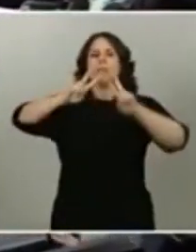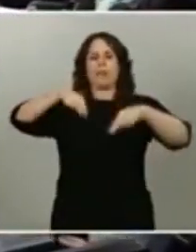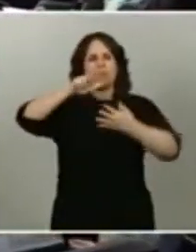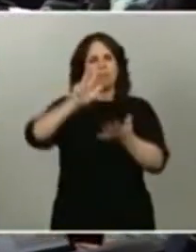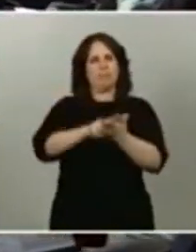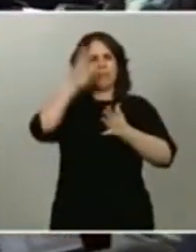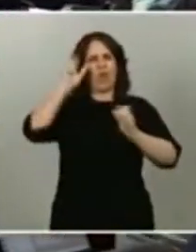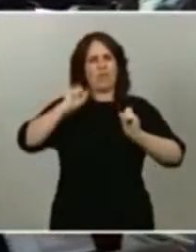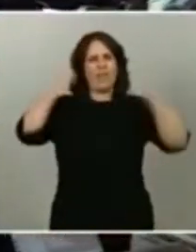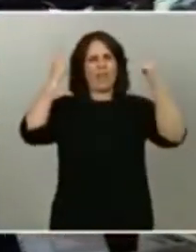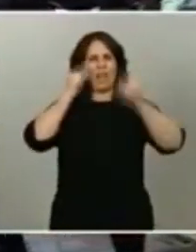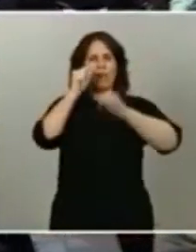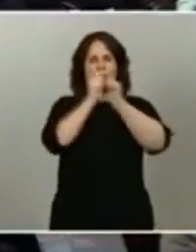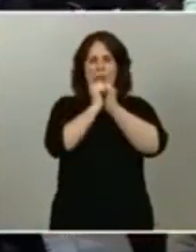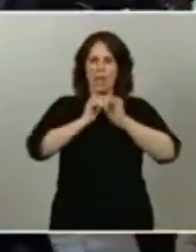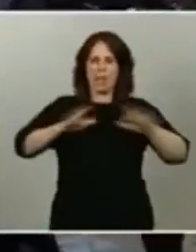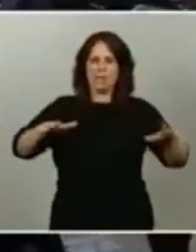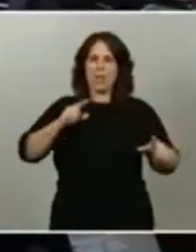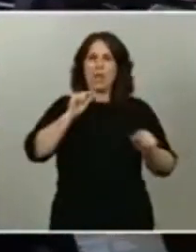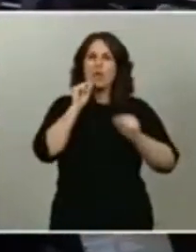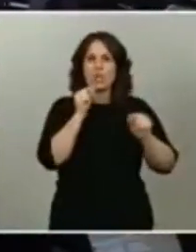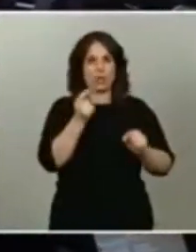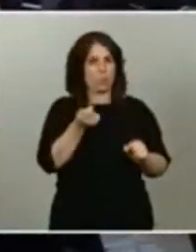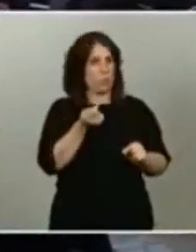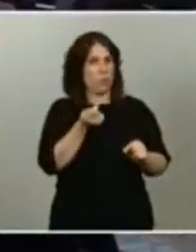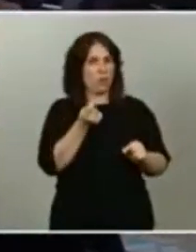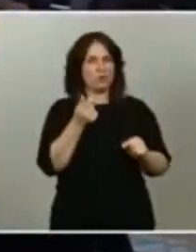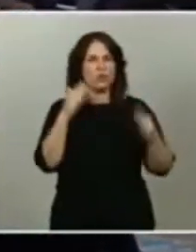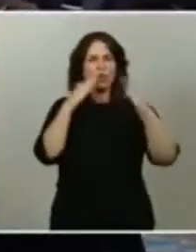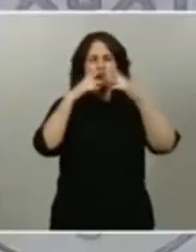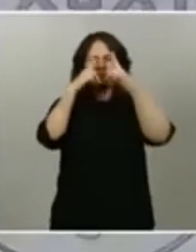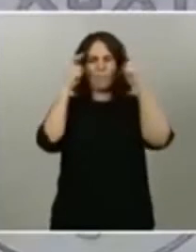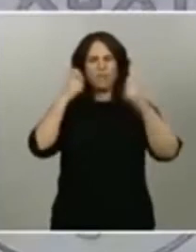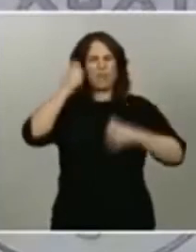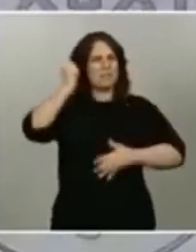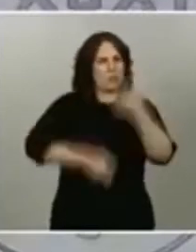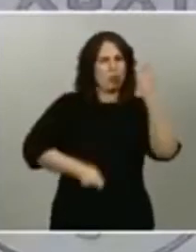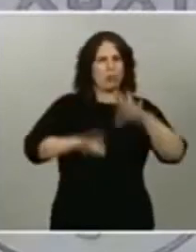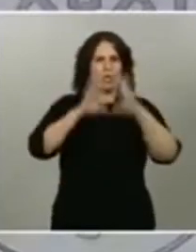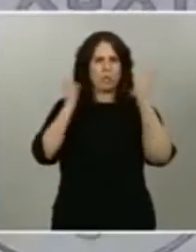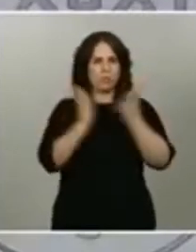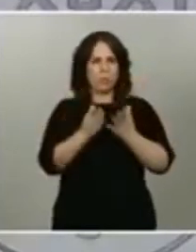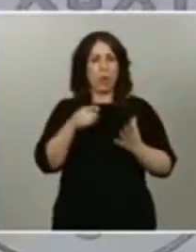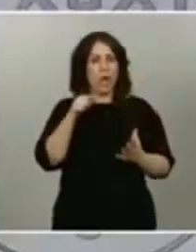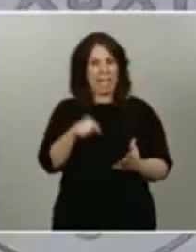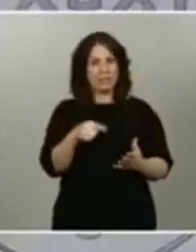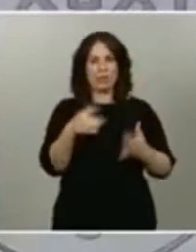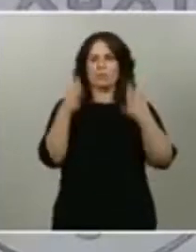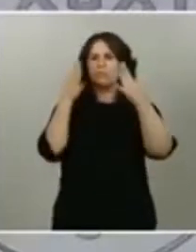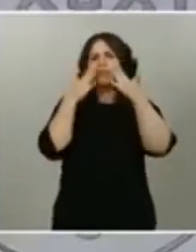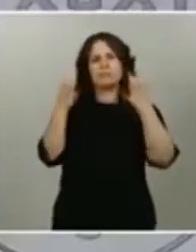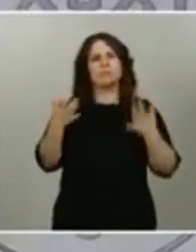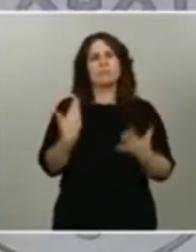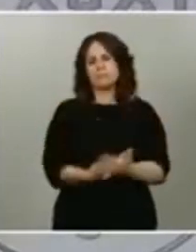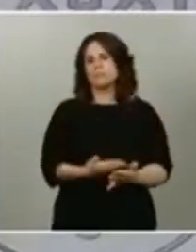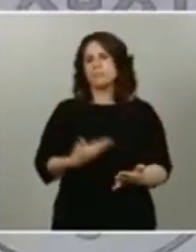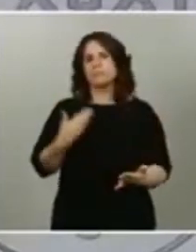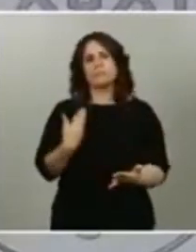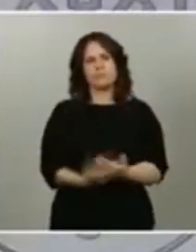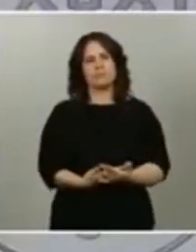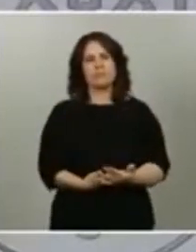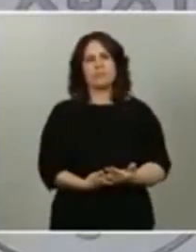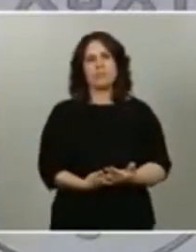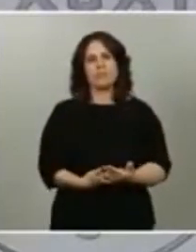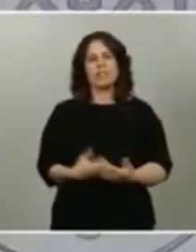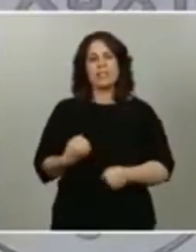contagios muy bajas con uno de los confinamientos más duros del mundo creo que pone de manifiesto realmente la contundencia con la que trabajó